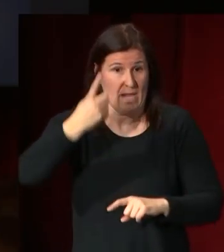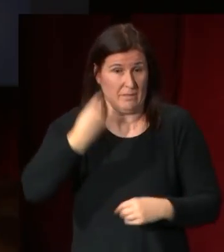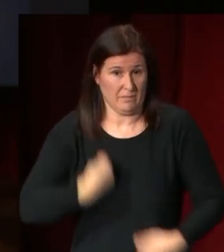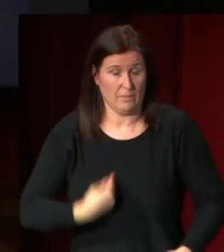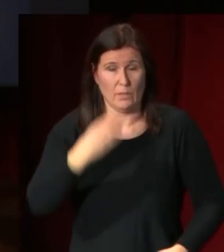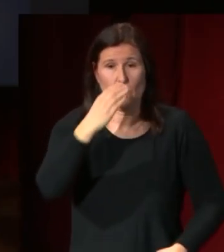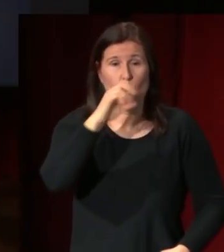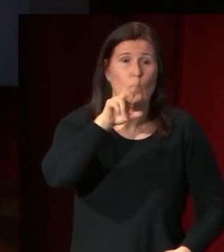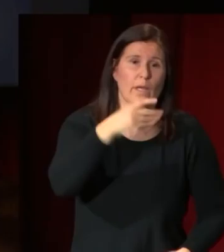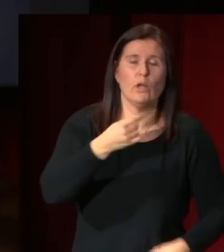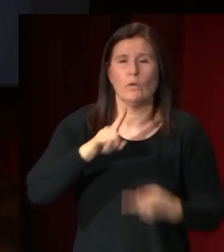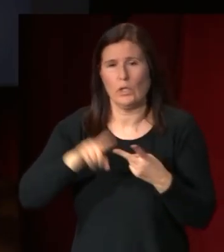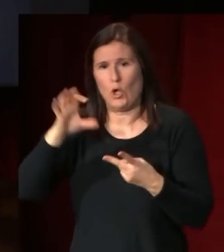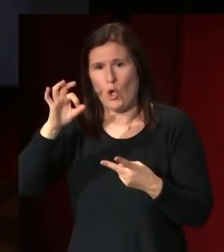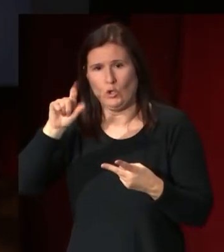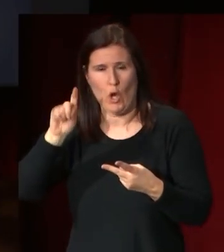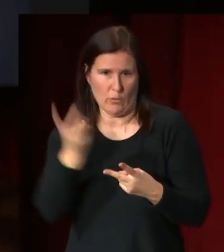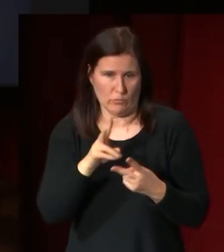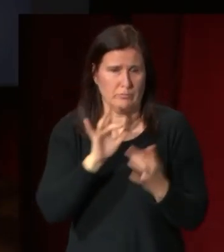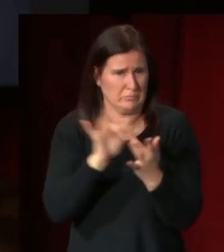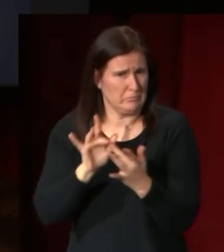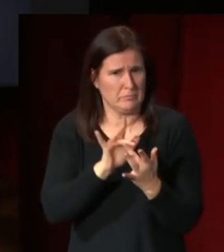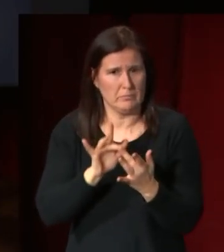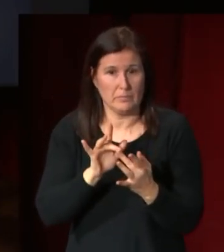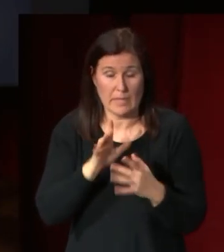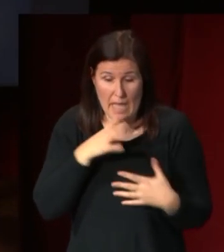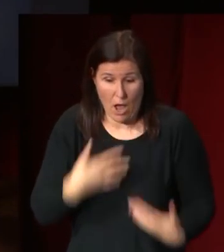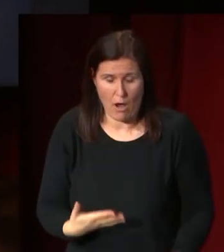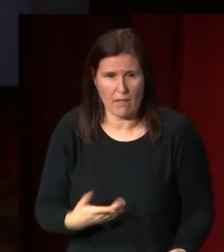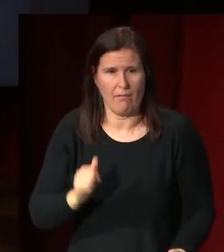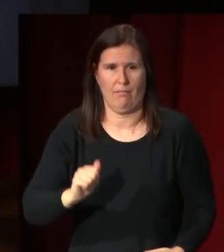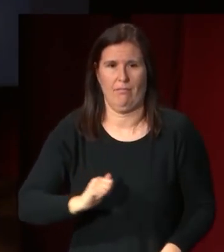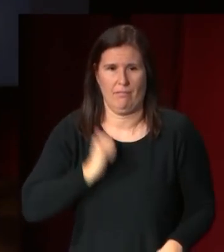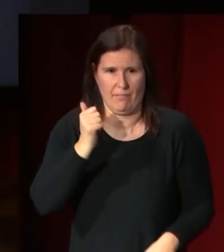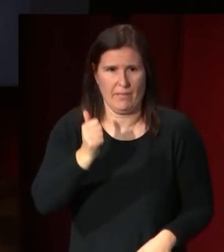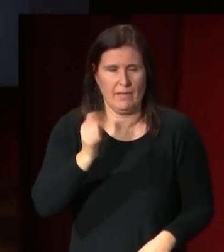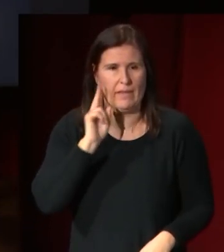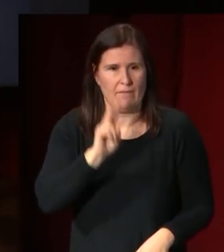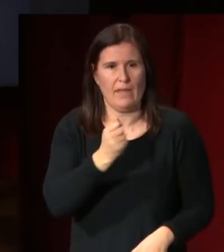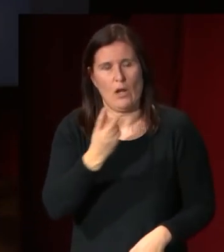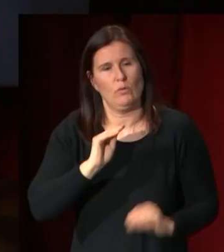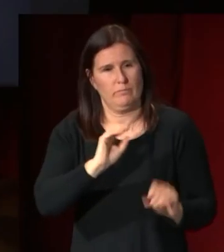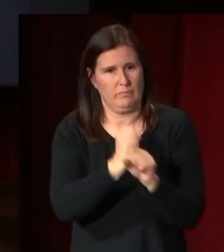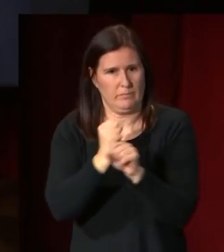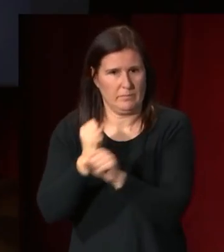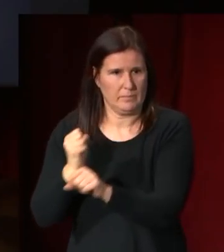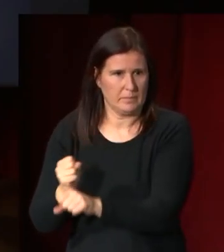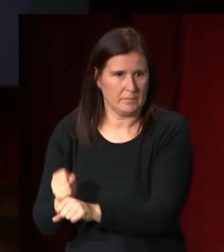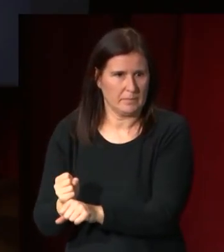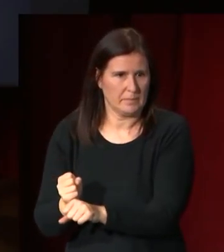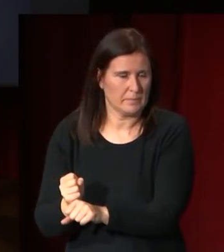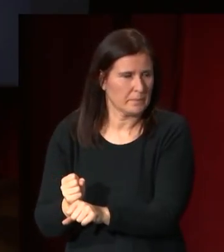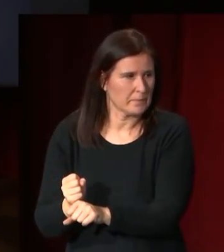también con Antonio Sola y hoy tenemos la oportunidad de ver algunas de esas obras que